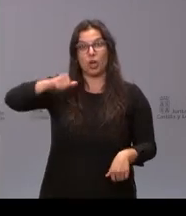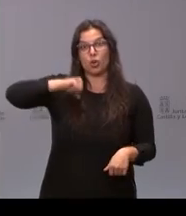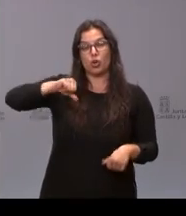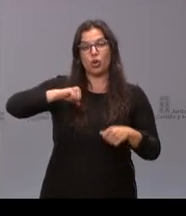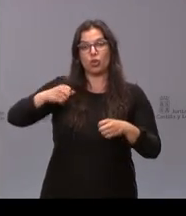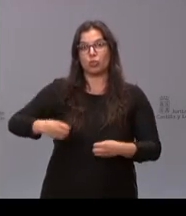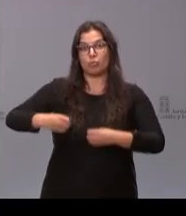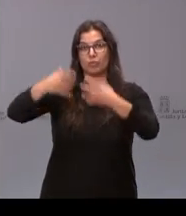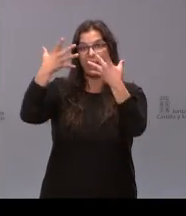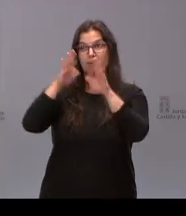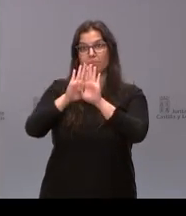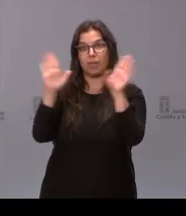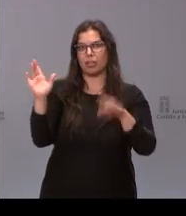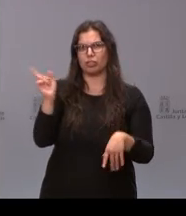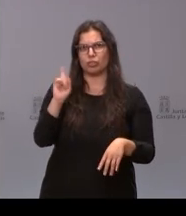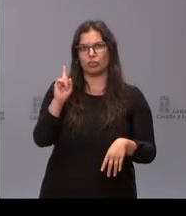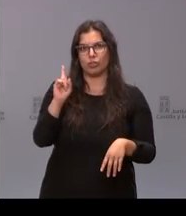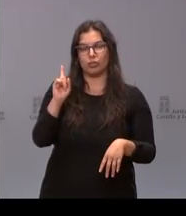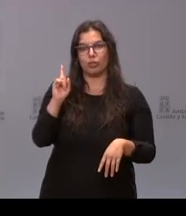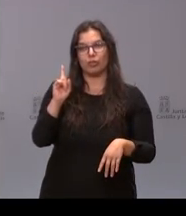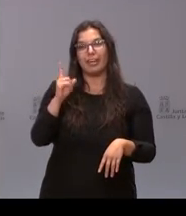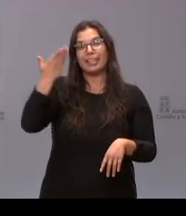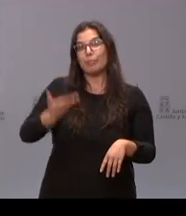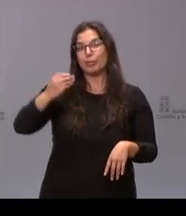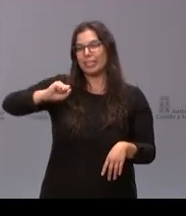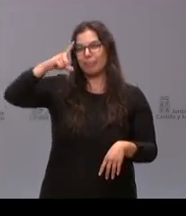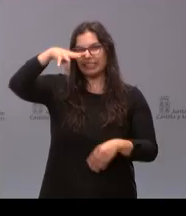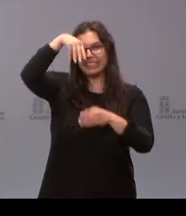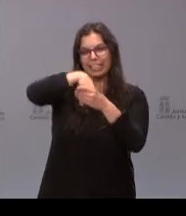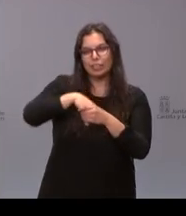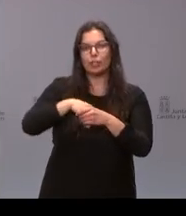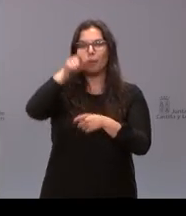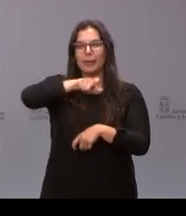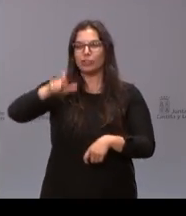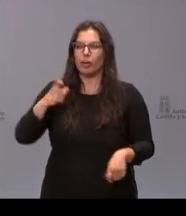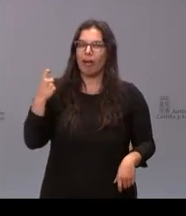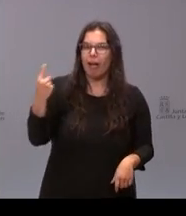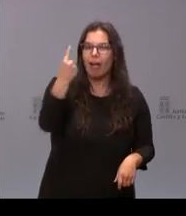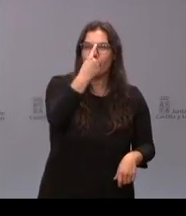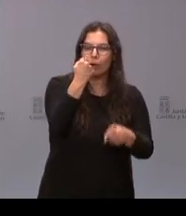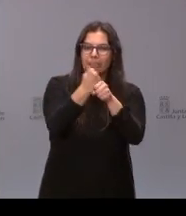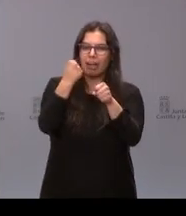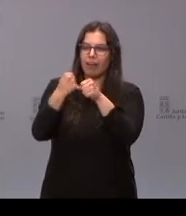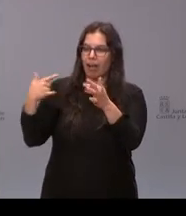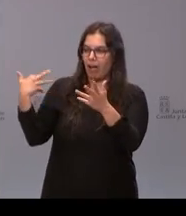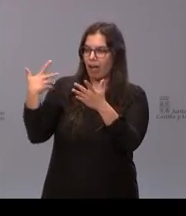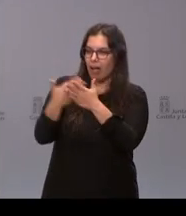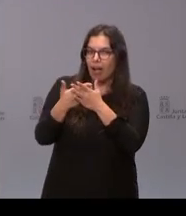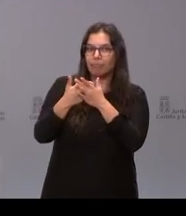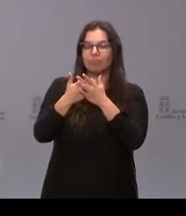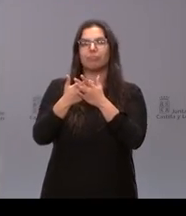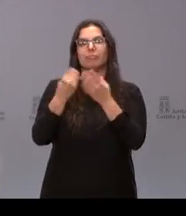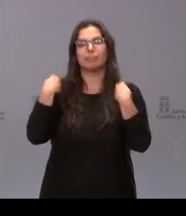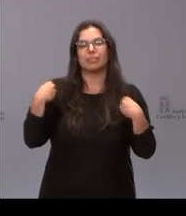solo un gran edificio sino todas y cada una de las personas que han trabajado y trabajan en la sanidad